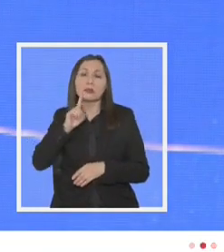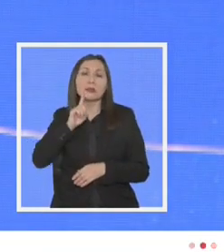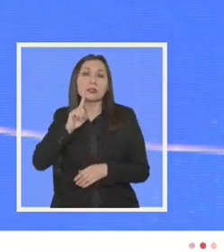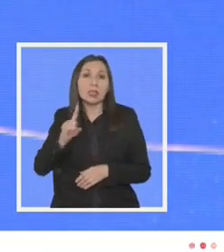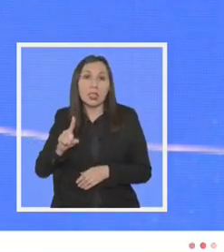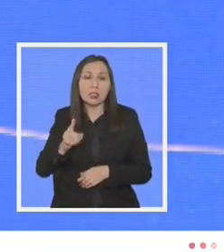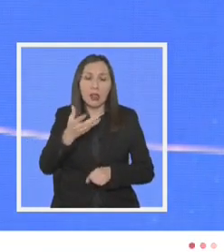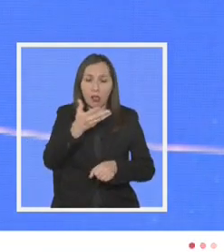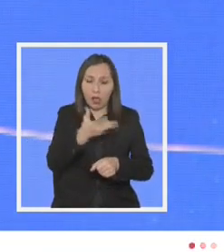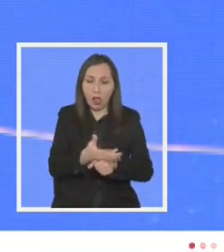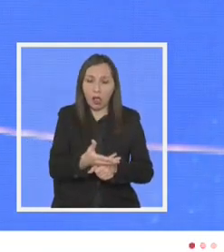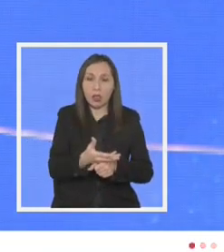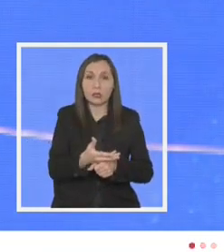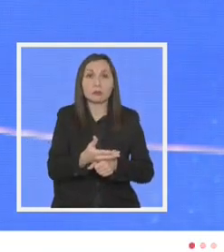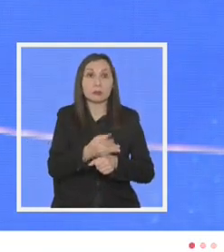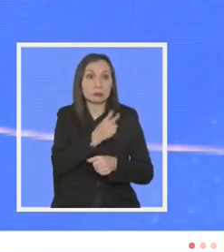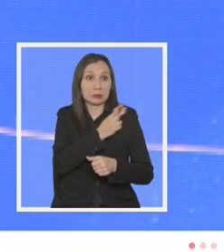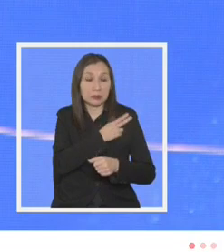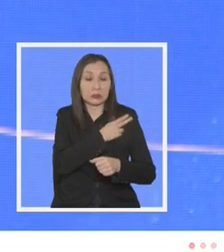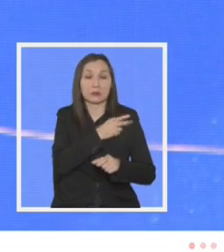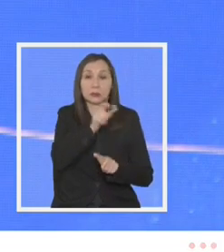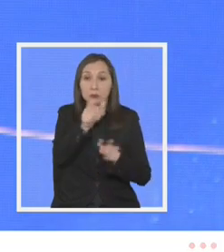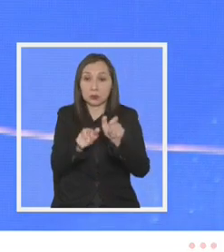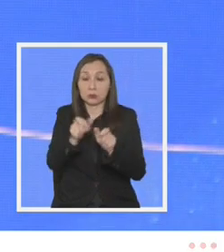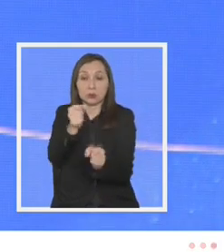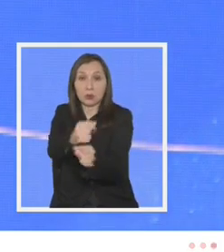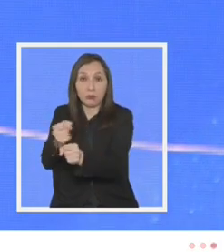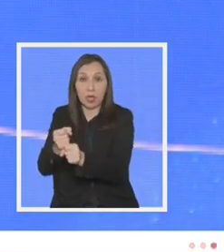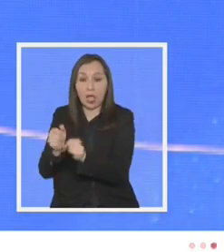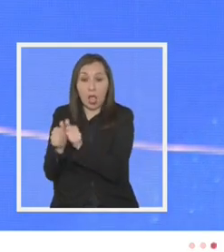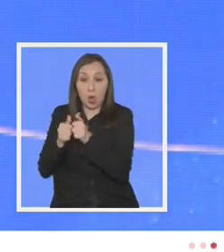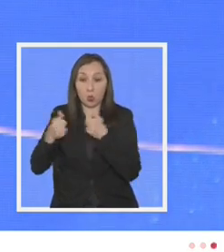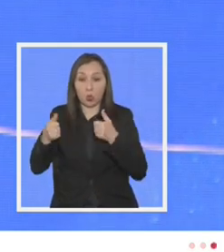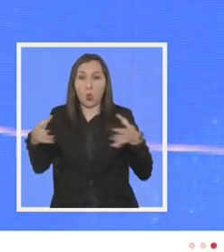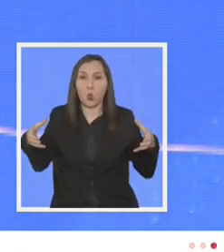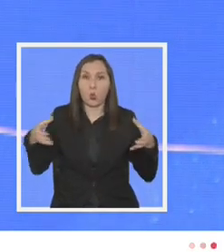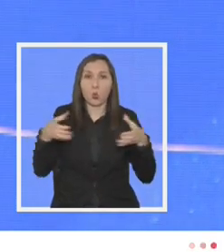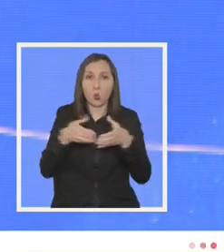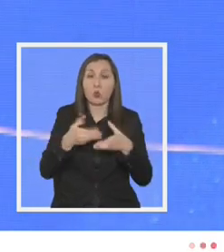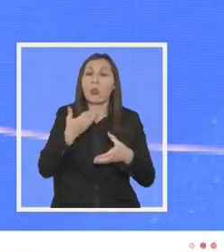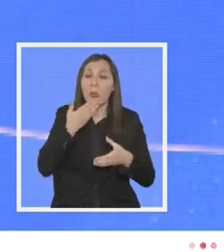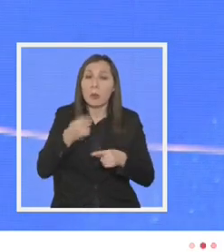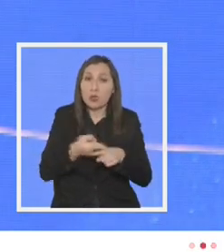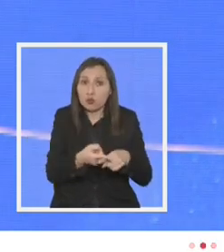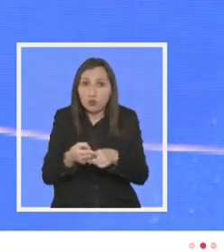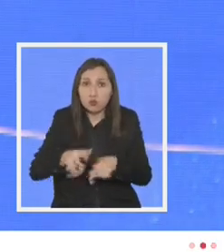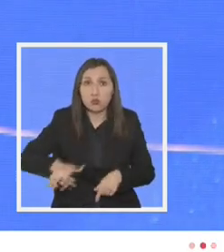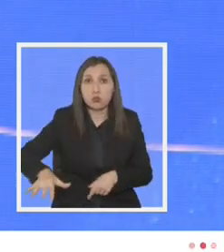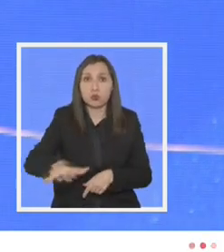diálogo en donde están empleadores trabajadores y autoridades juntas y también la sociedad civil